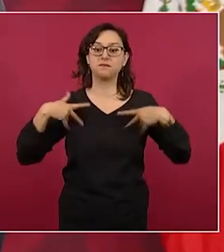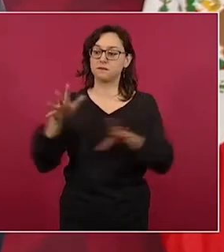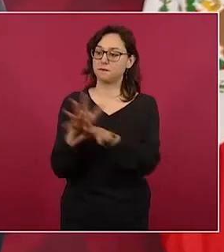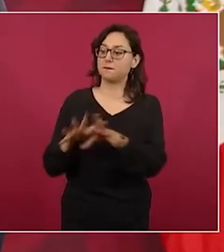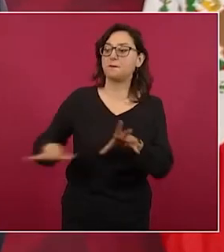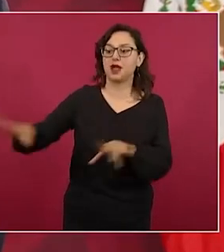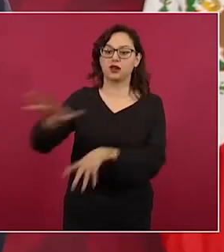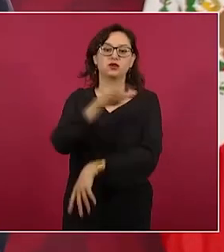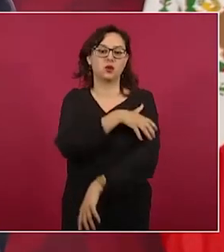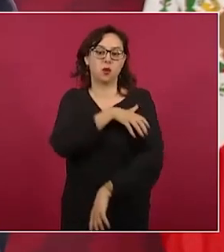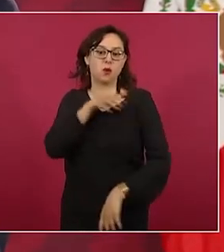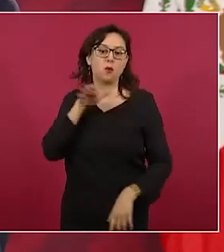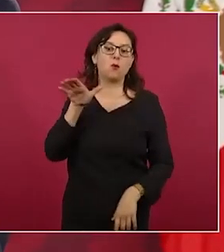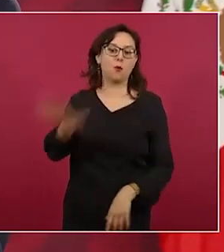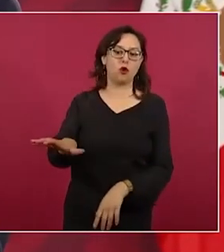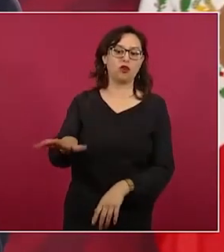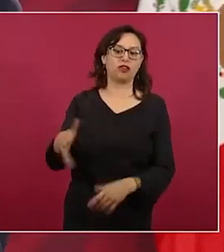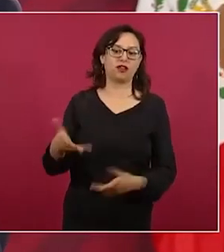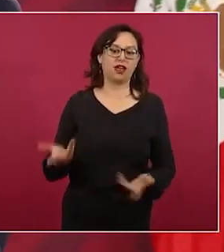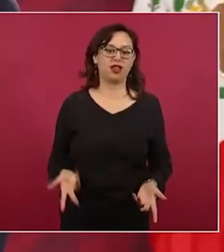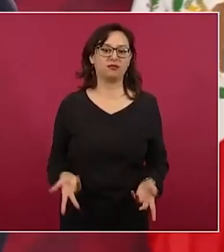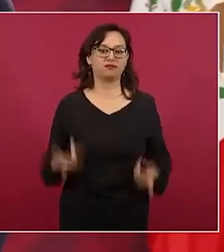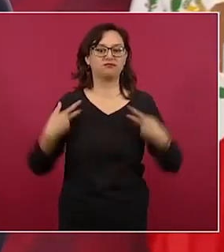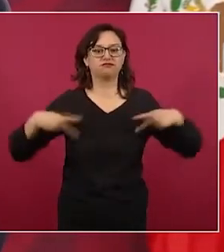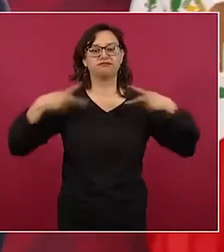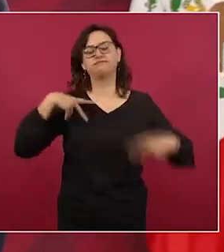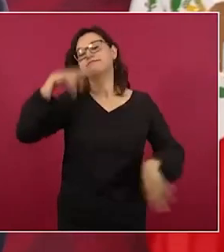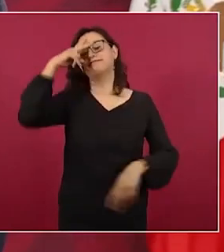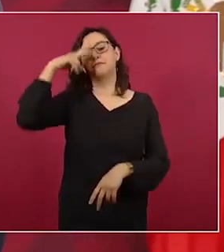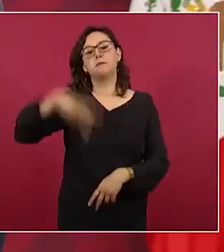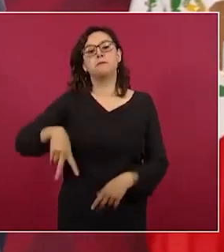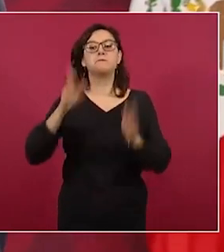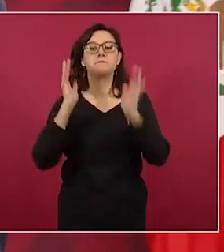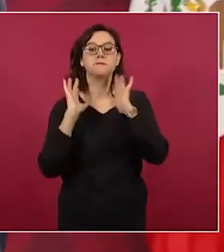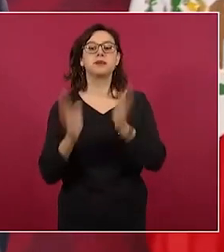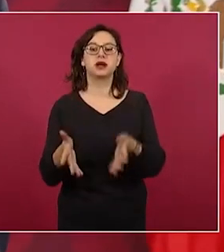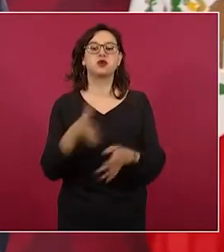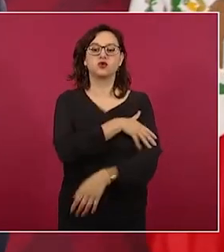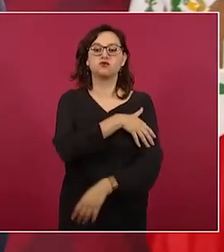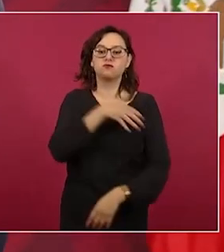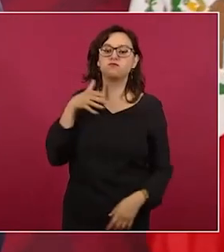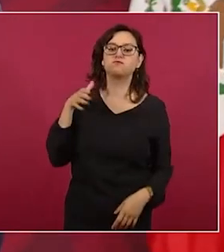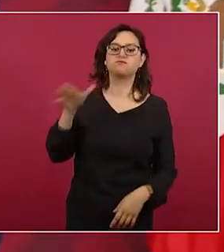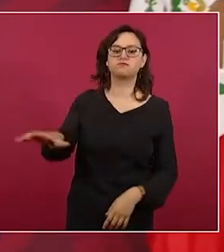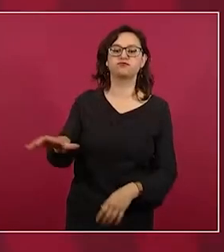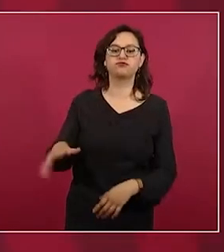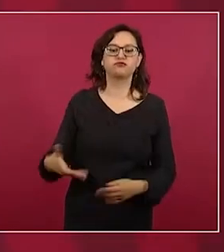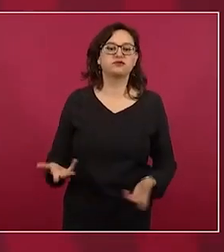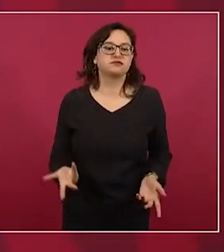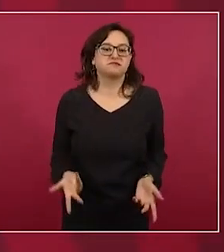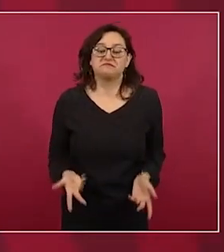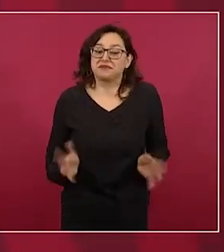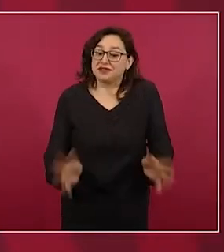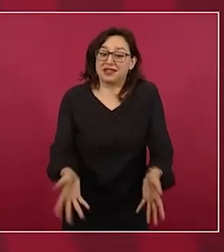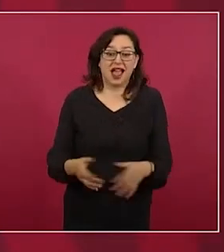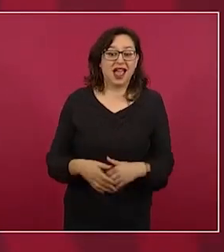los mexicanos, ya se empoderó el pueblo